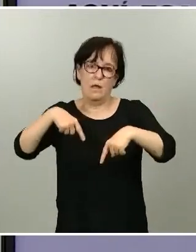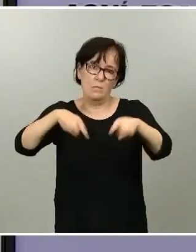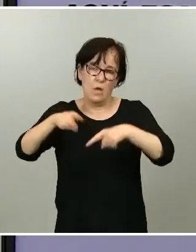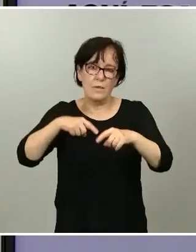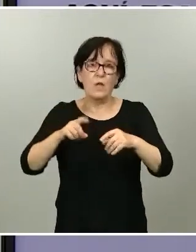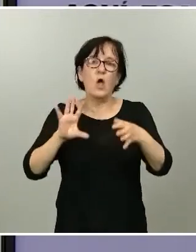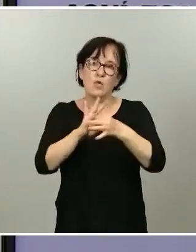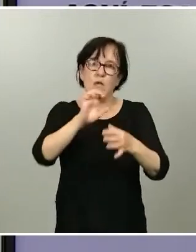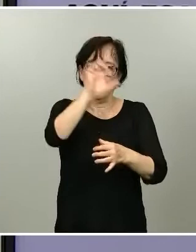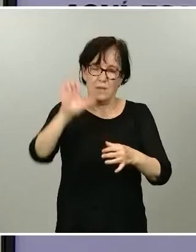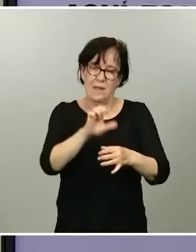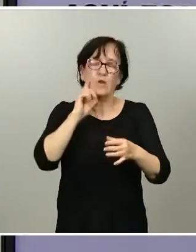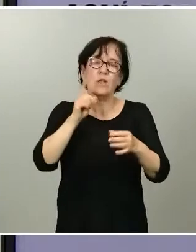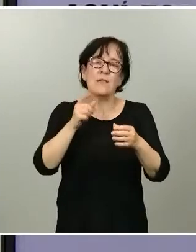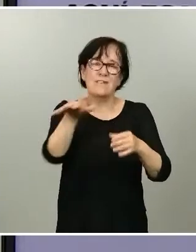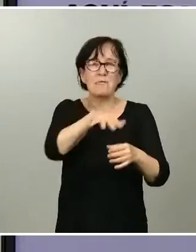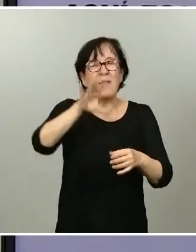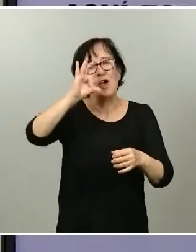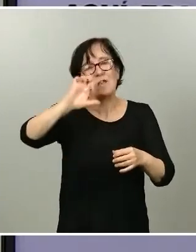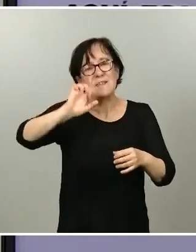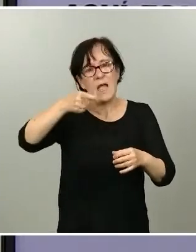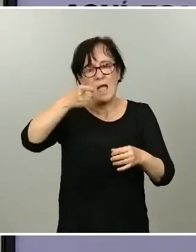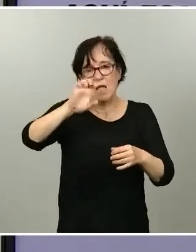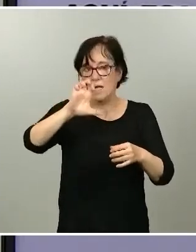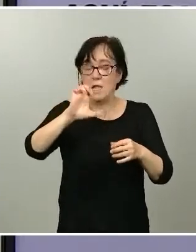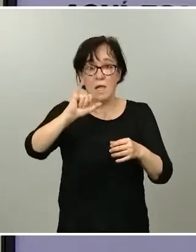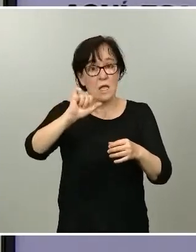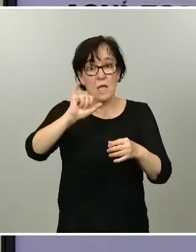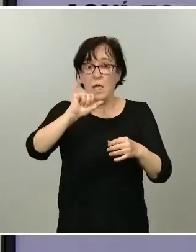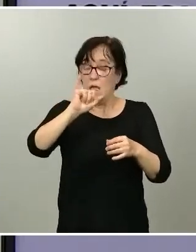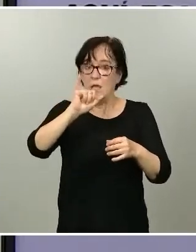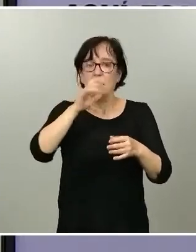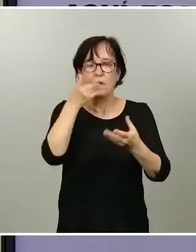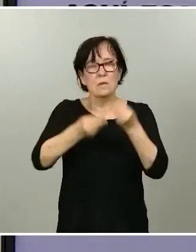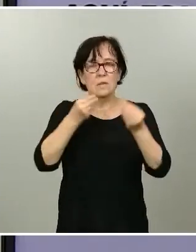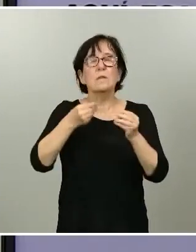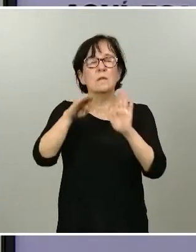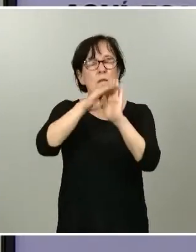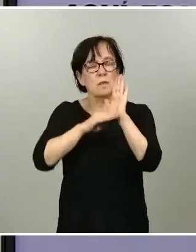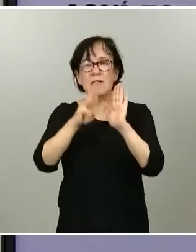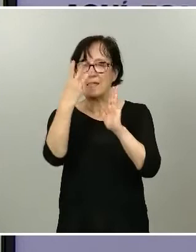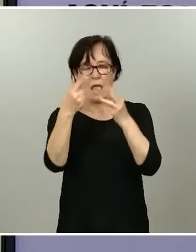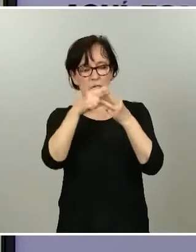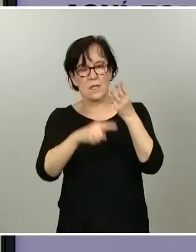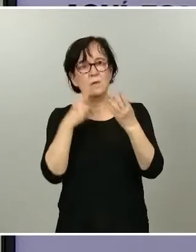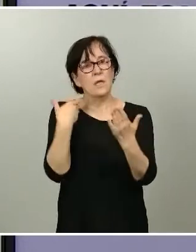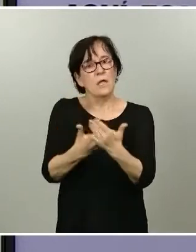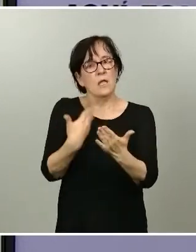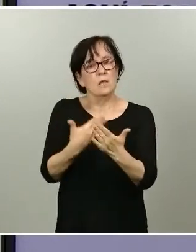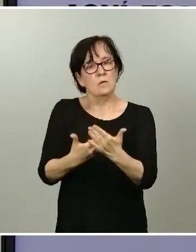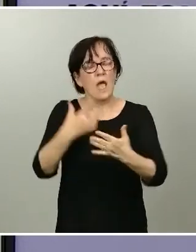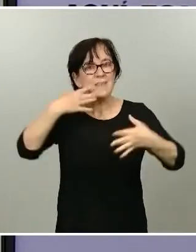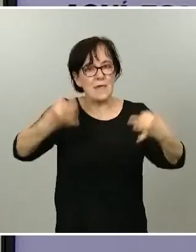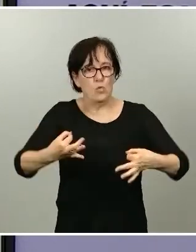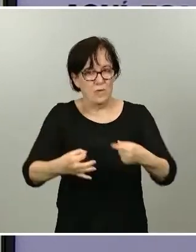de seguridad. Los controles fronterizos y las restricciones a los viajes tienen que levantarse en zonas que tengan una situación